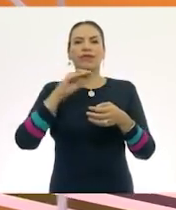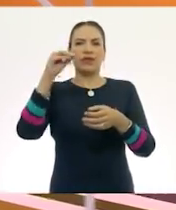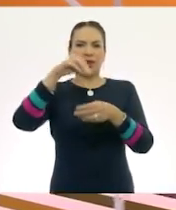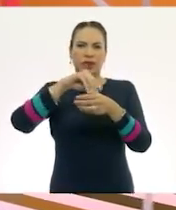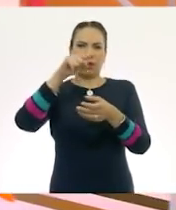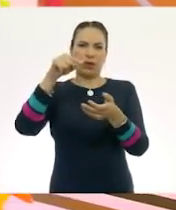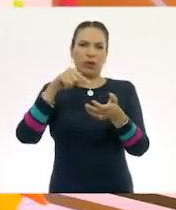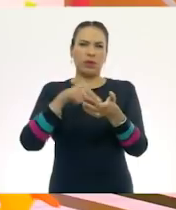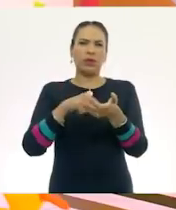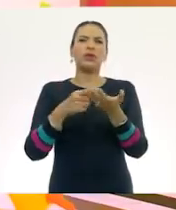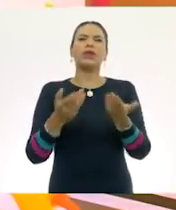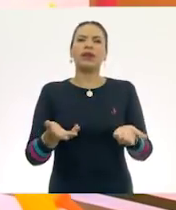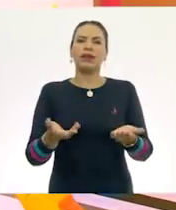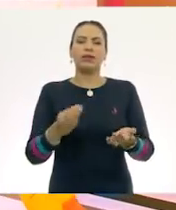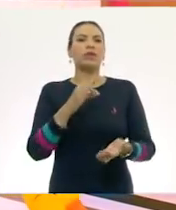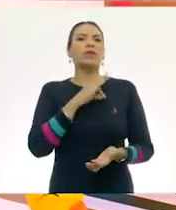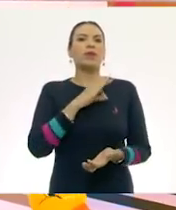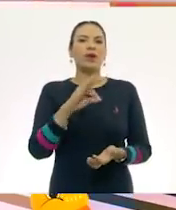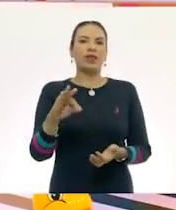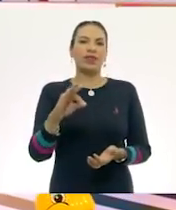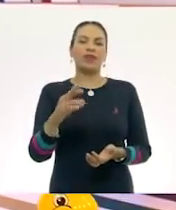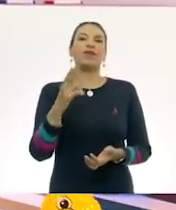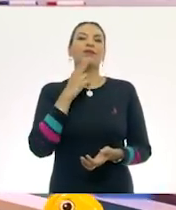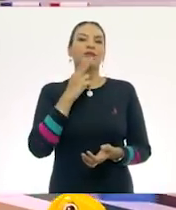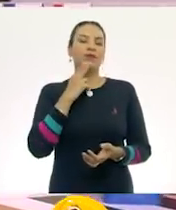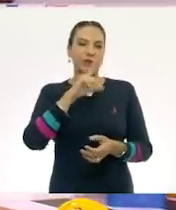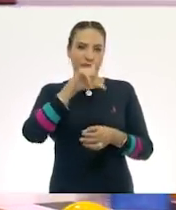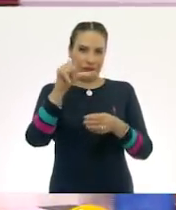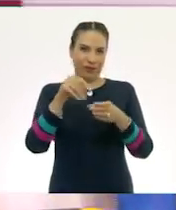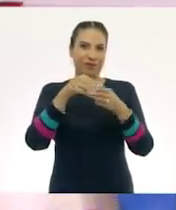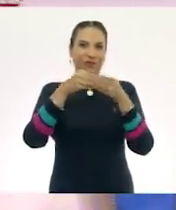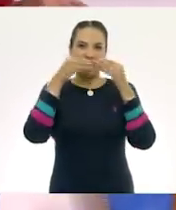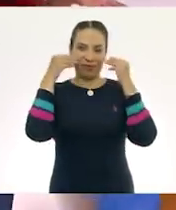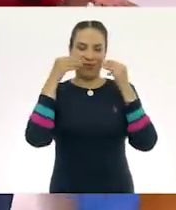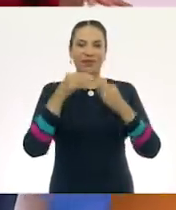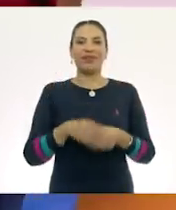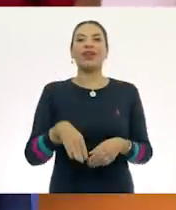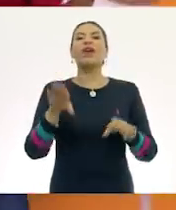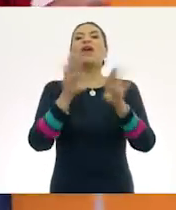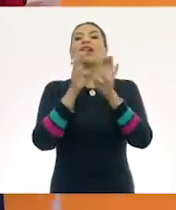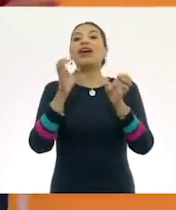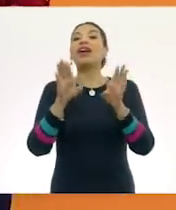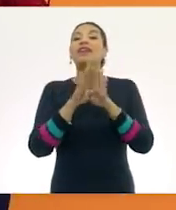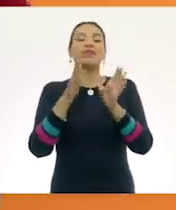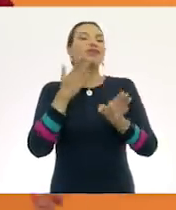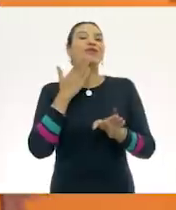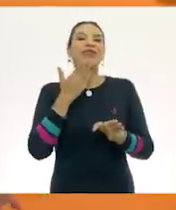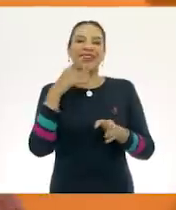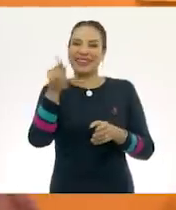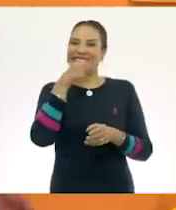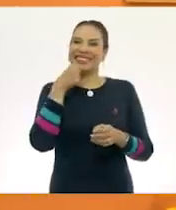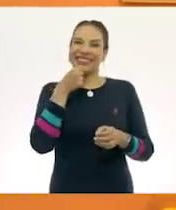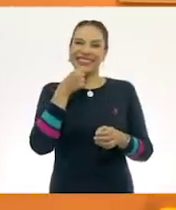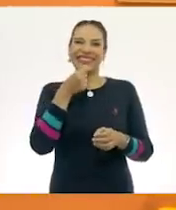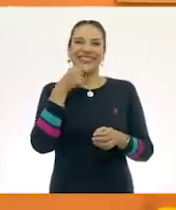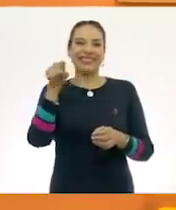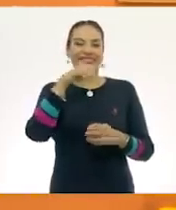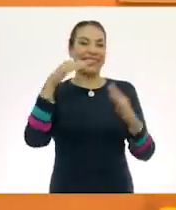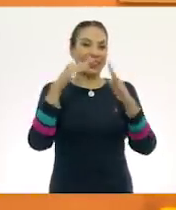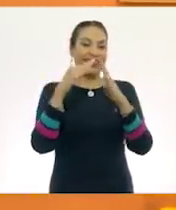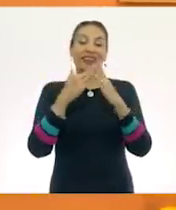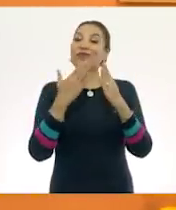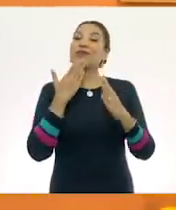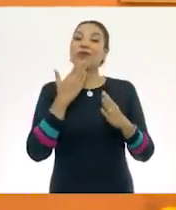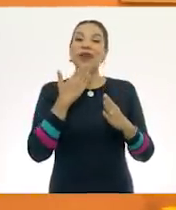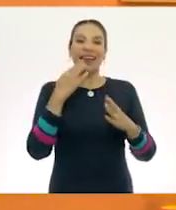lugar donde podamos reutilizarlo después. ¿Te parece? ¿Cómo estás? Muy bien. Creo que las niñas y los niños allá en casa también están